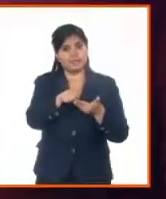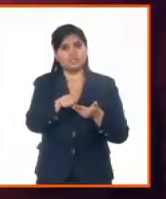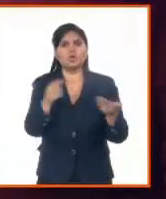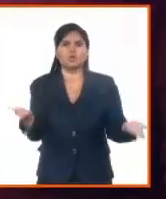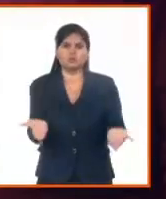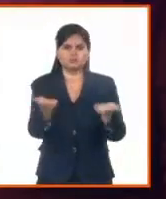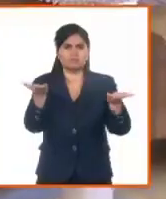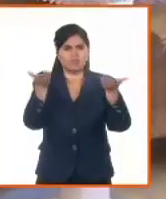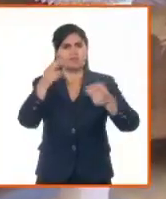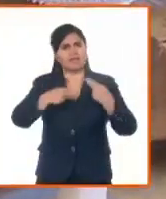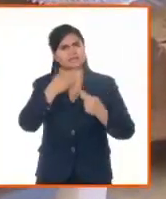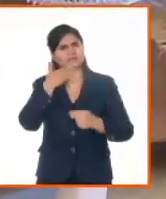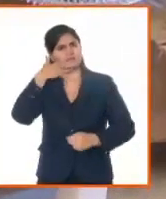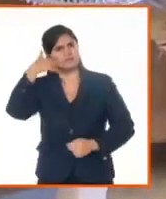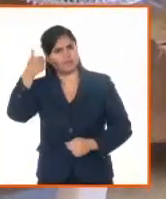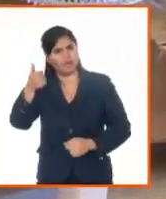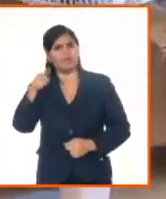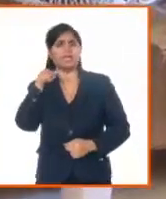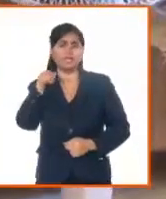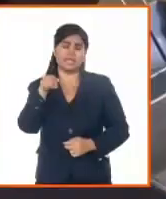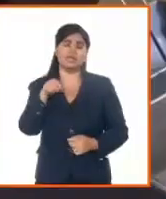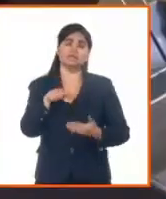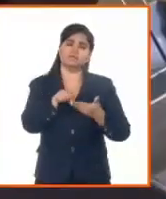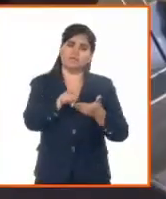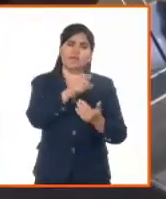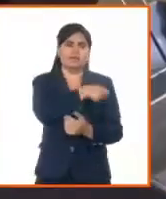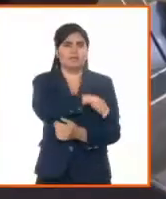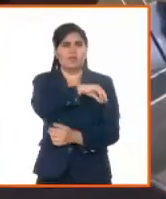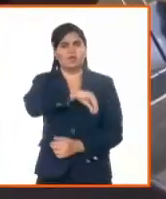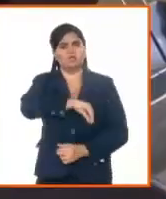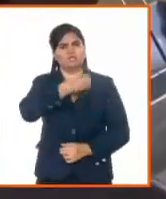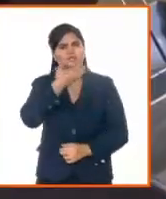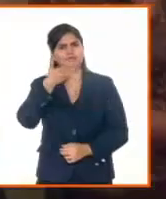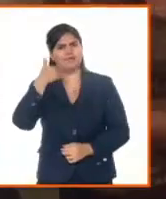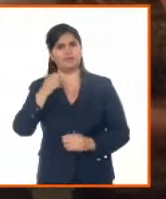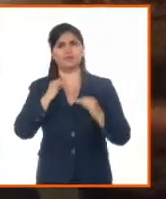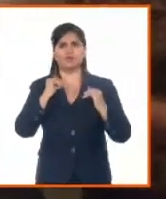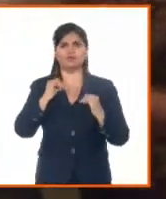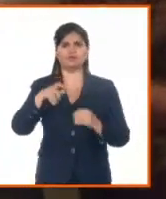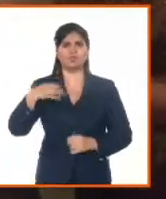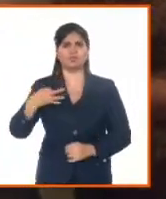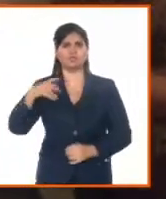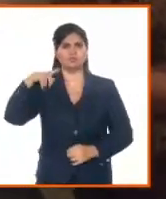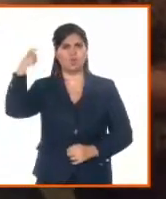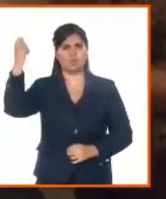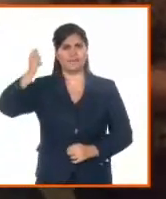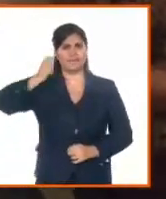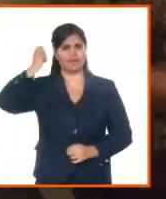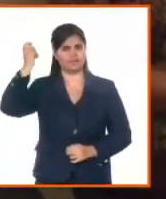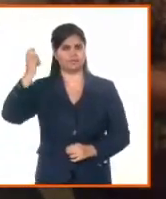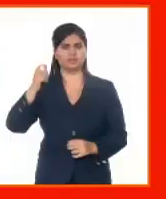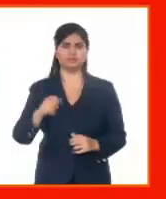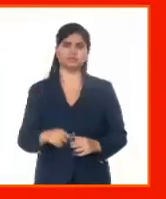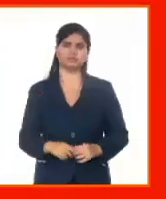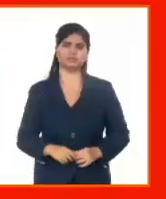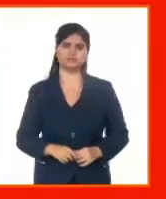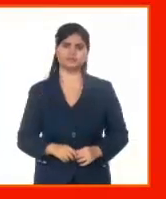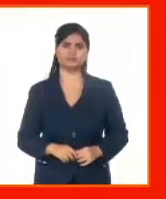forma, su aporte a la construcción de un país mejor. Desde Maicí, ya está en Tamaño Labor y para este espacio informativo.